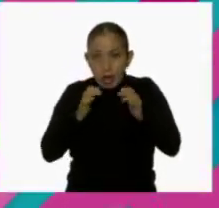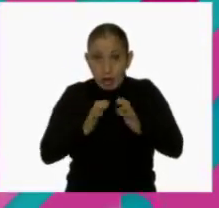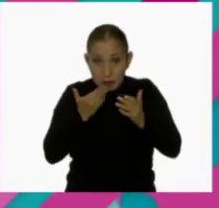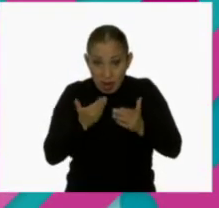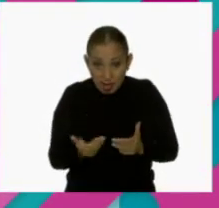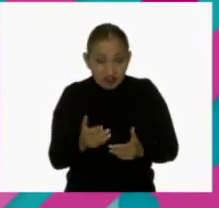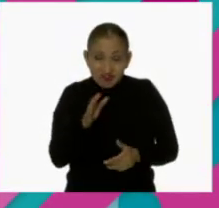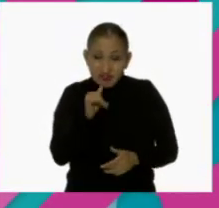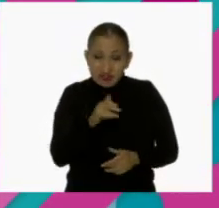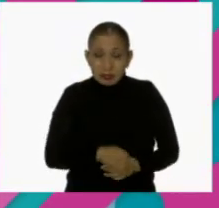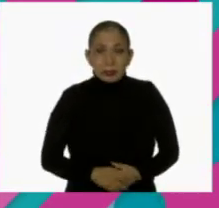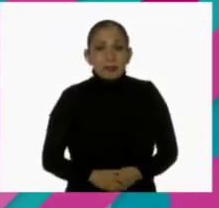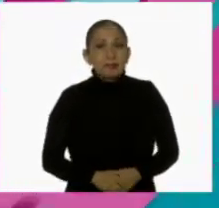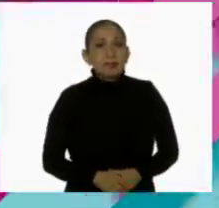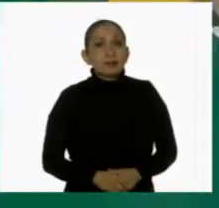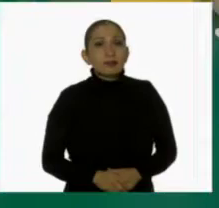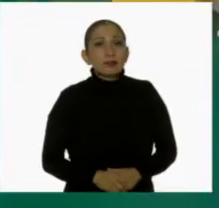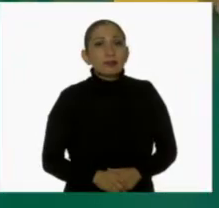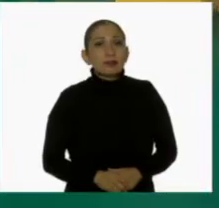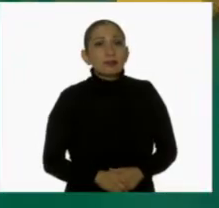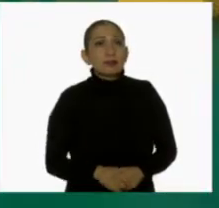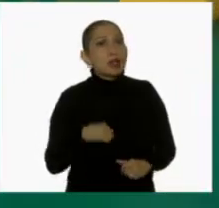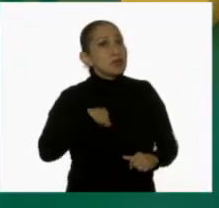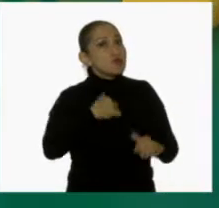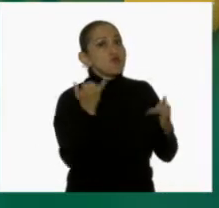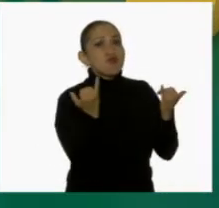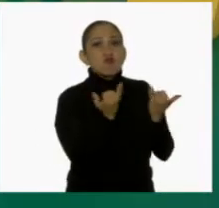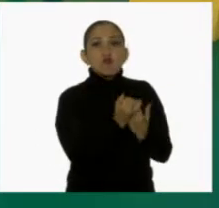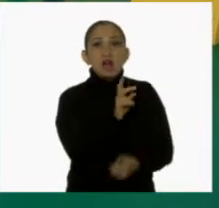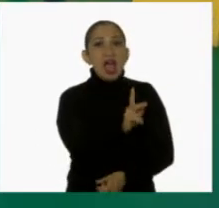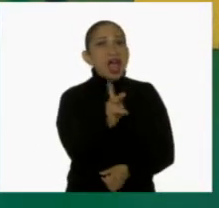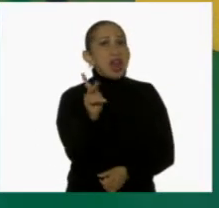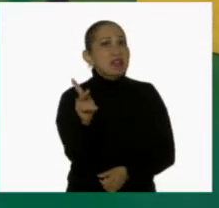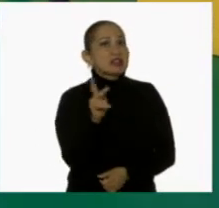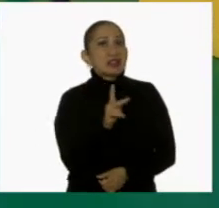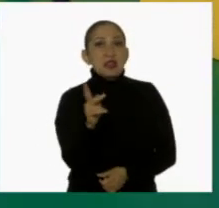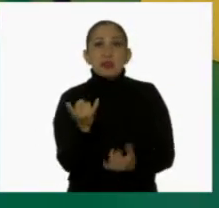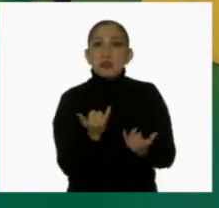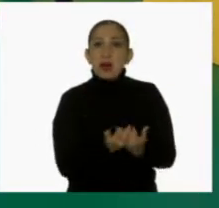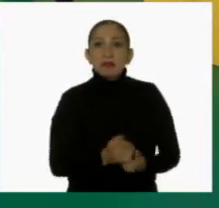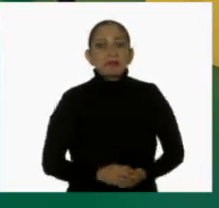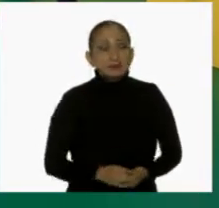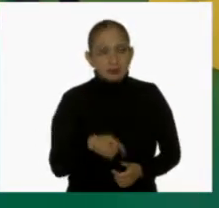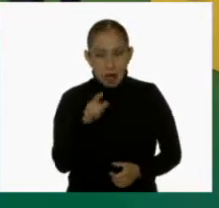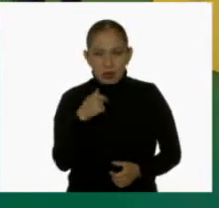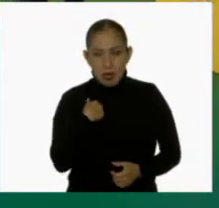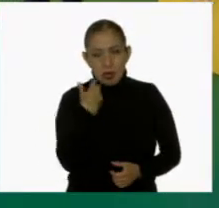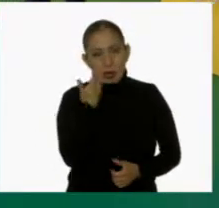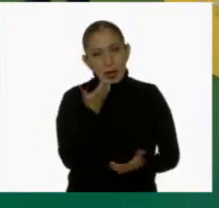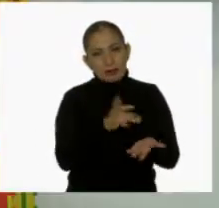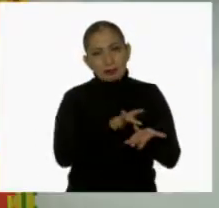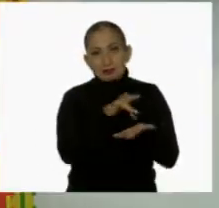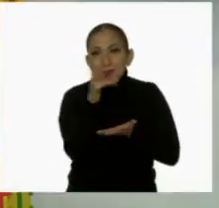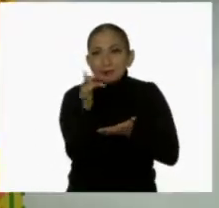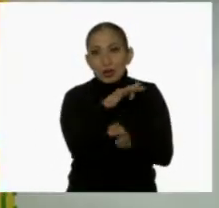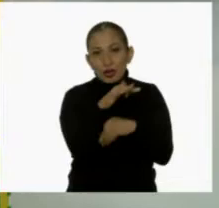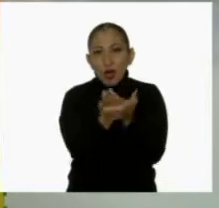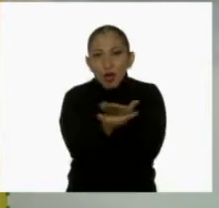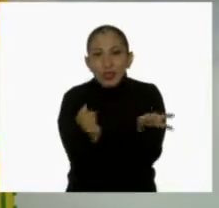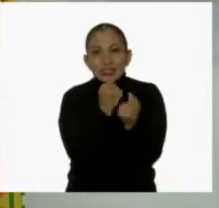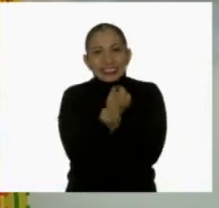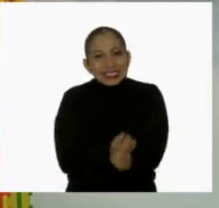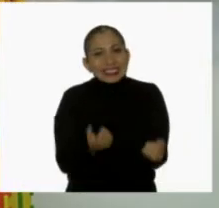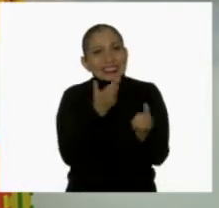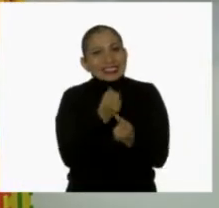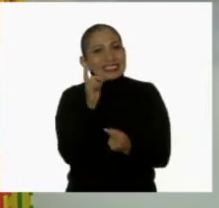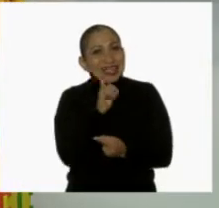activo. A mí me pasa algo muy similar. Pero bueno, yo quiero agradecerle a todas las niñas